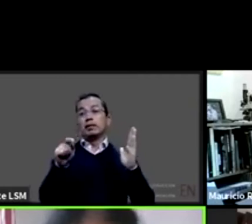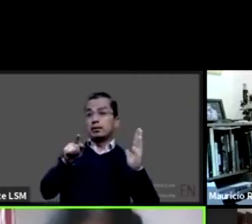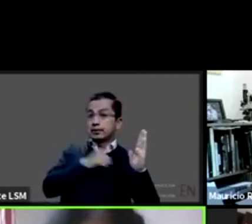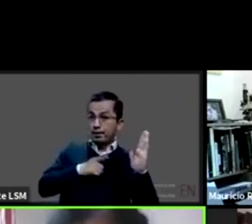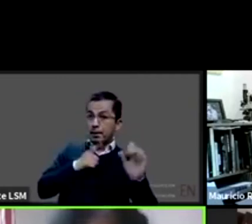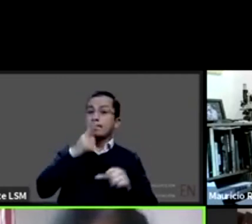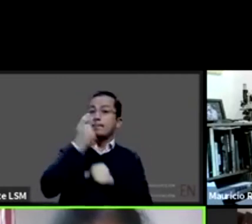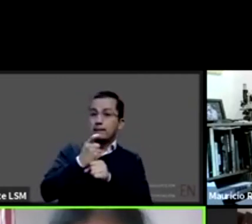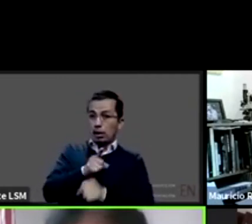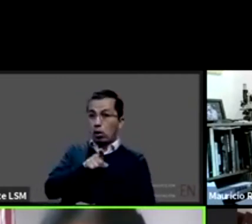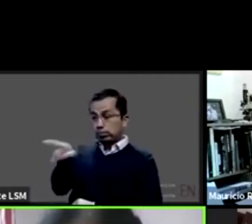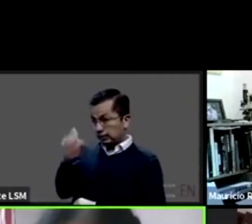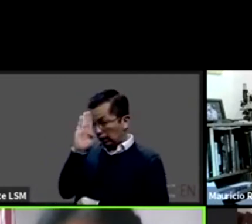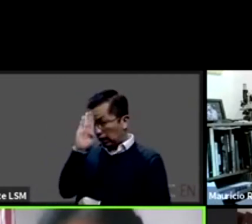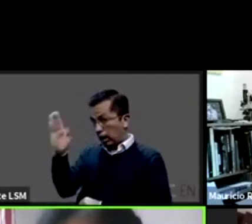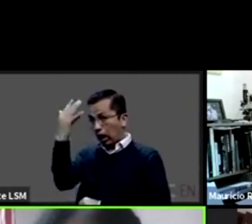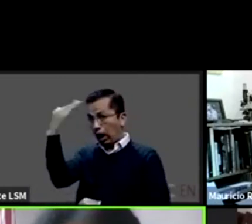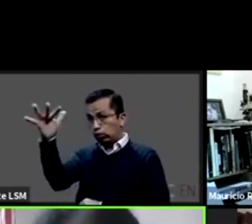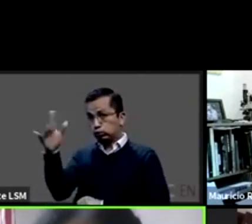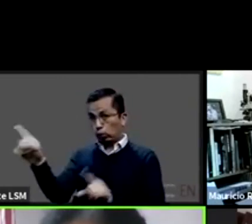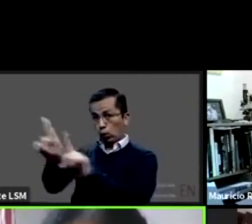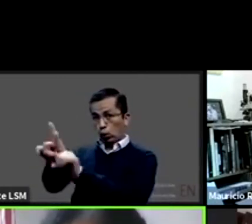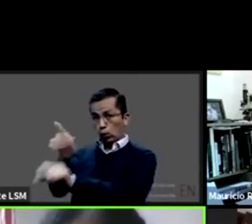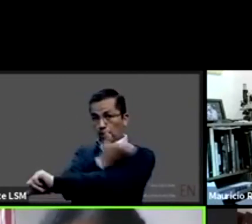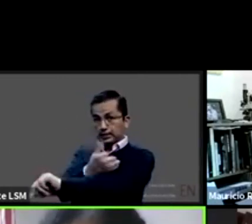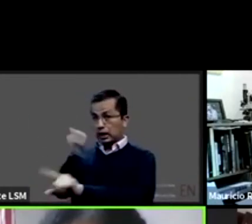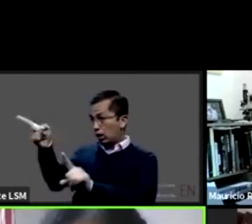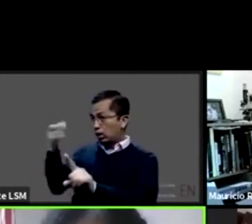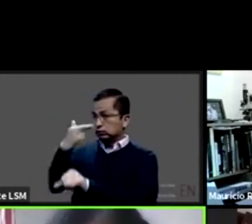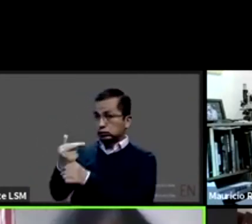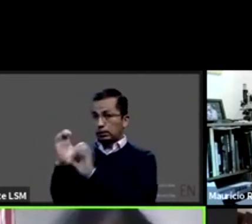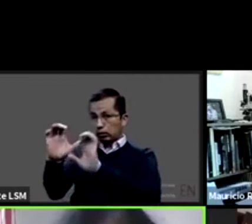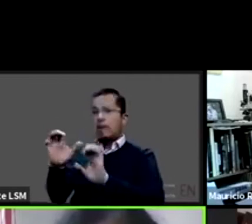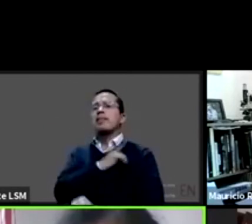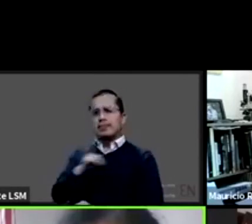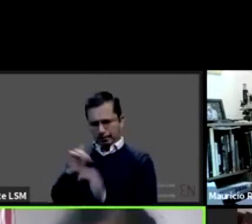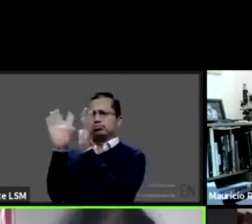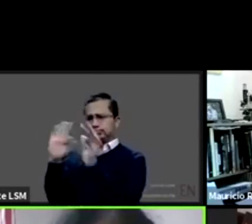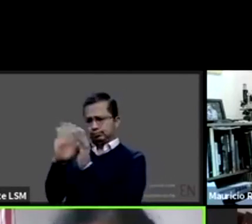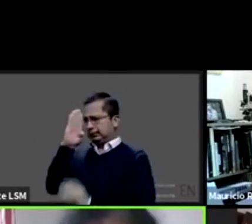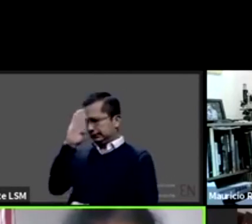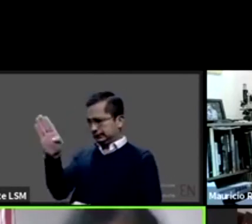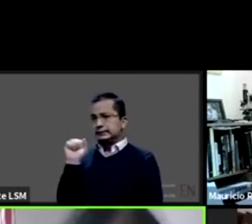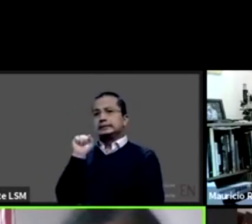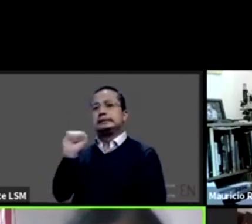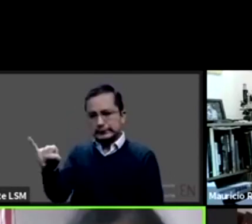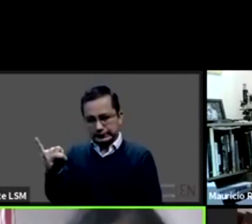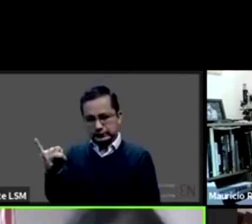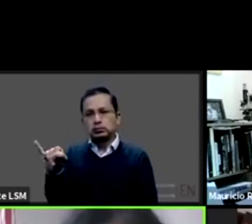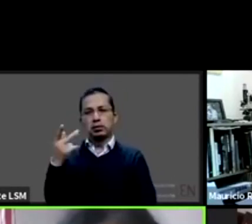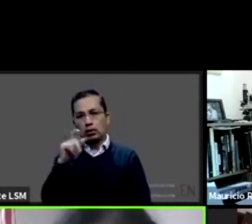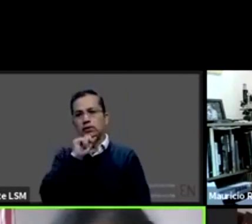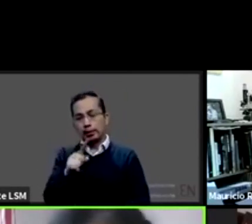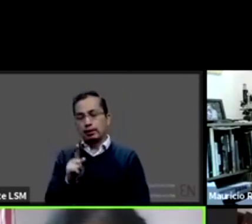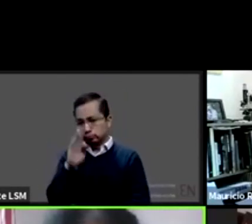dirigido a los adultos a quien está ahí al cuidador primario acompañante sino también a los niños